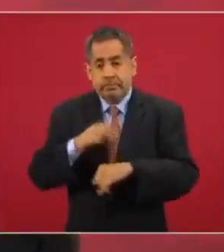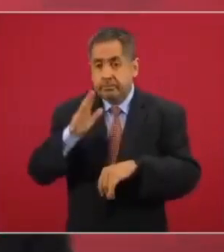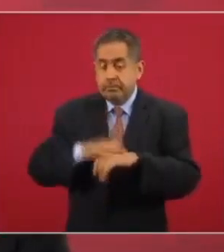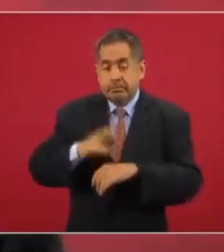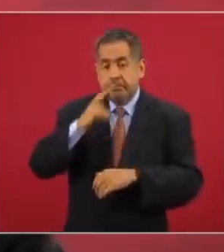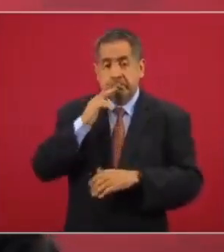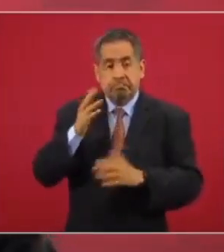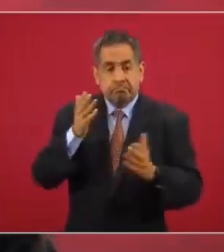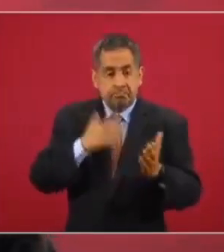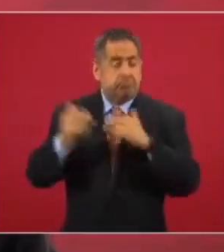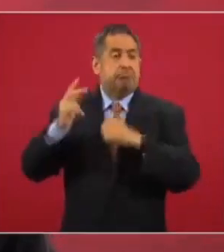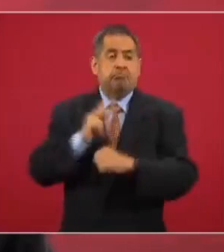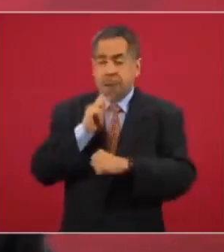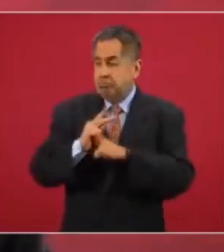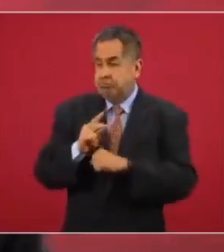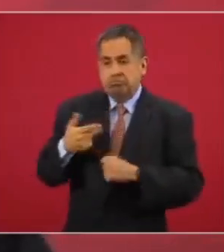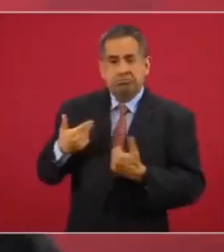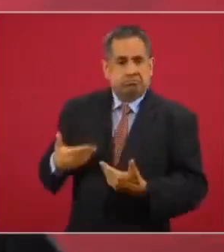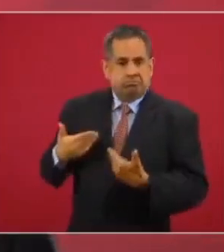exitosos de un país.